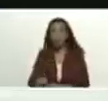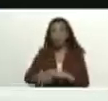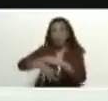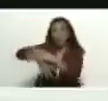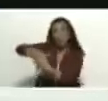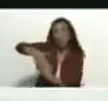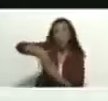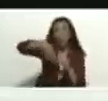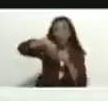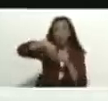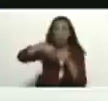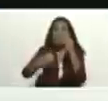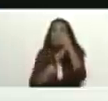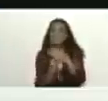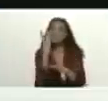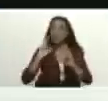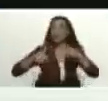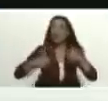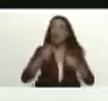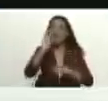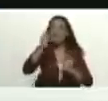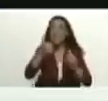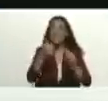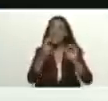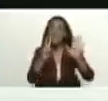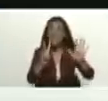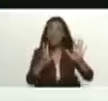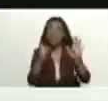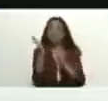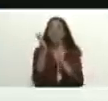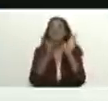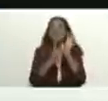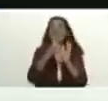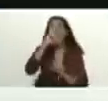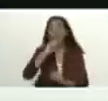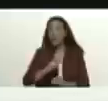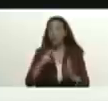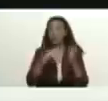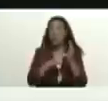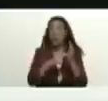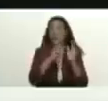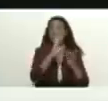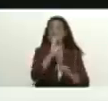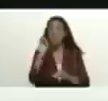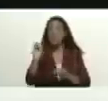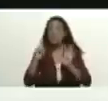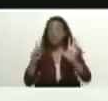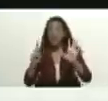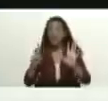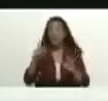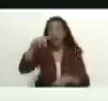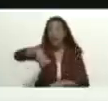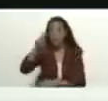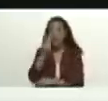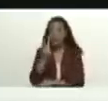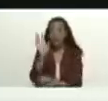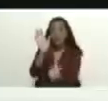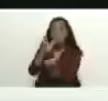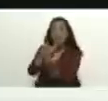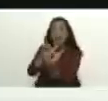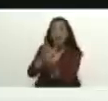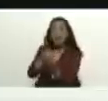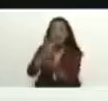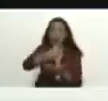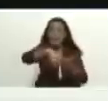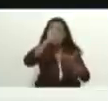desde su fundación el 17 de abril del año 2007 en Margarita desde la